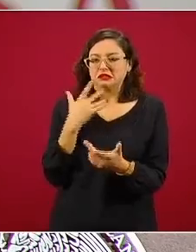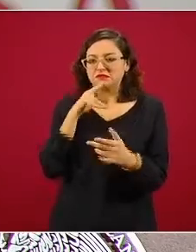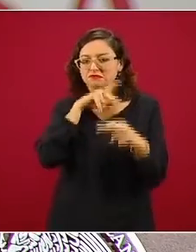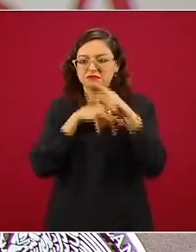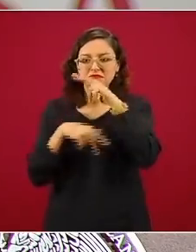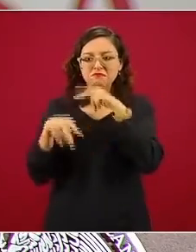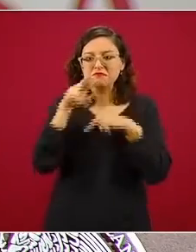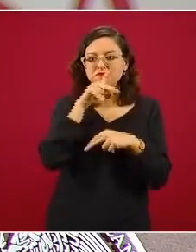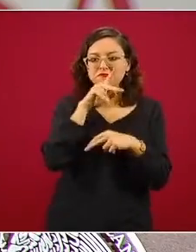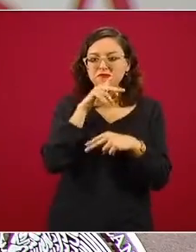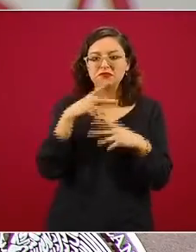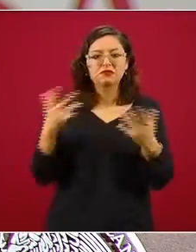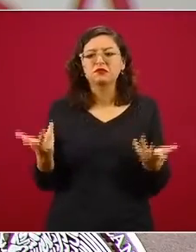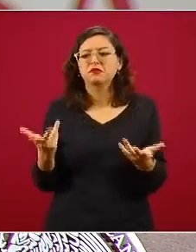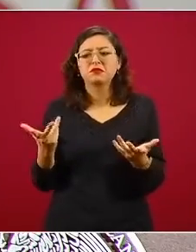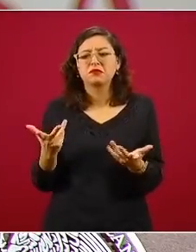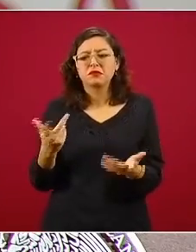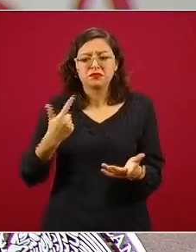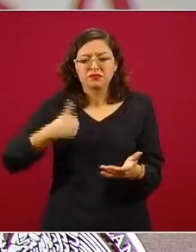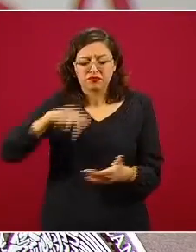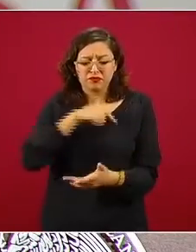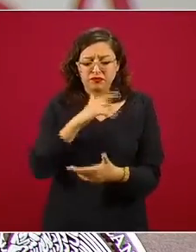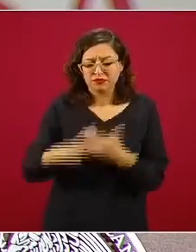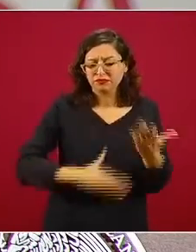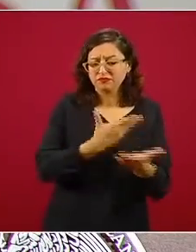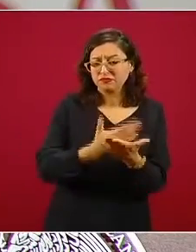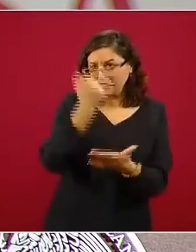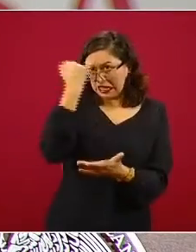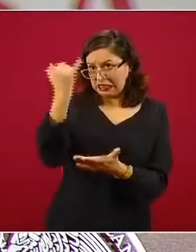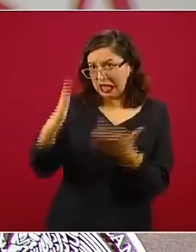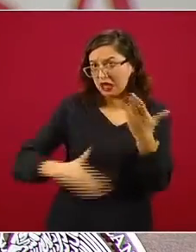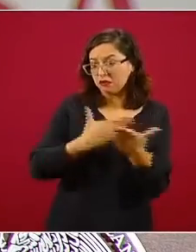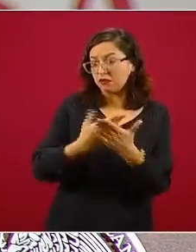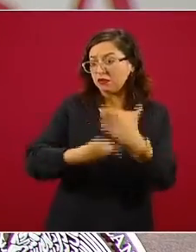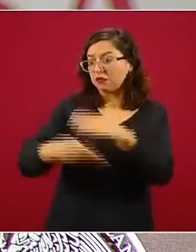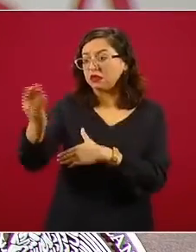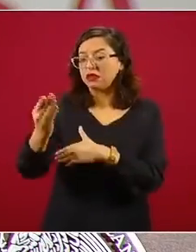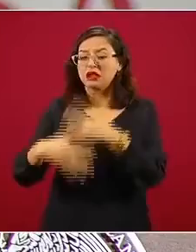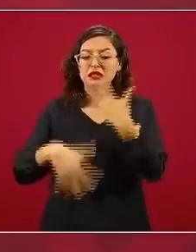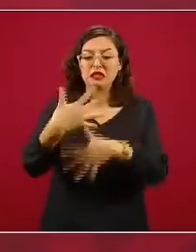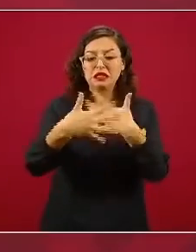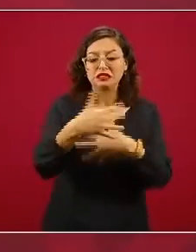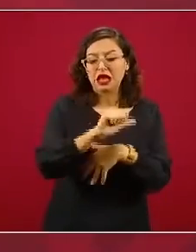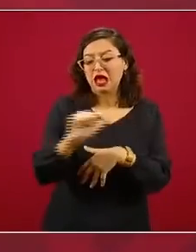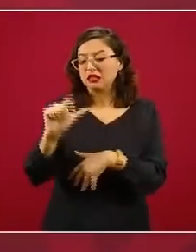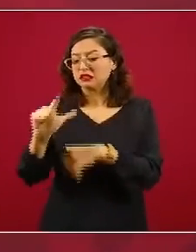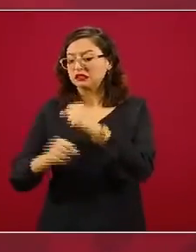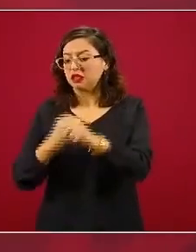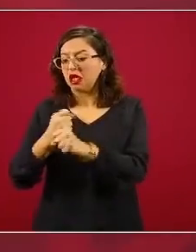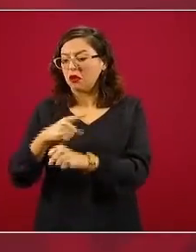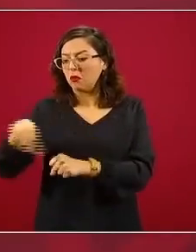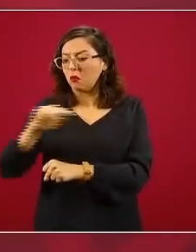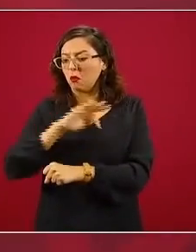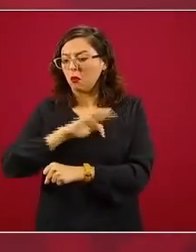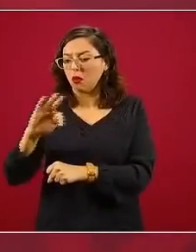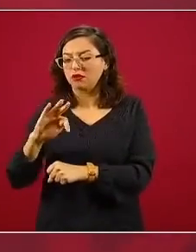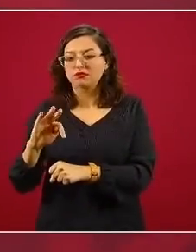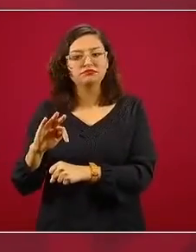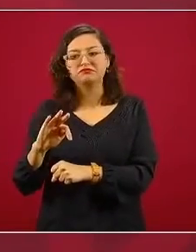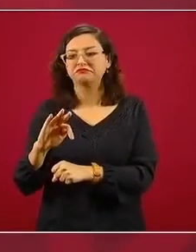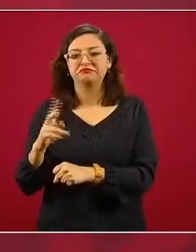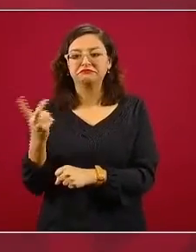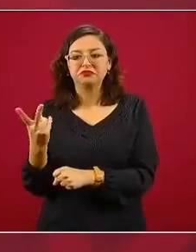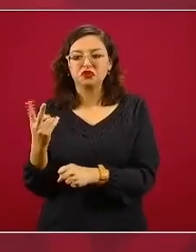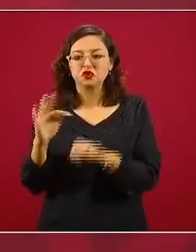lo único que permitía era abrir cuentas para menores de 15, 17 años. Ellos decidieron hacer una distinción entre dos